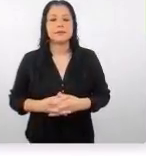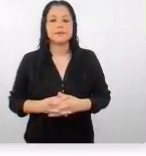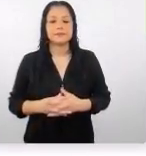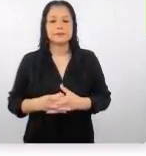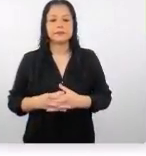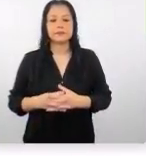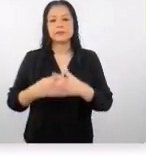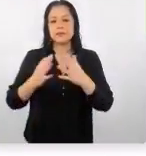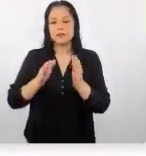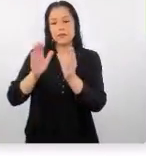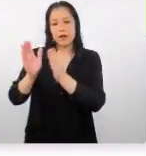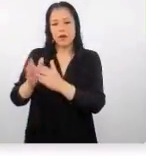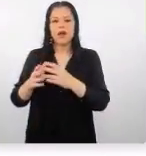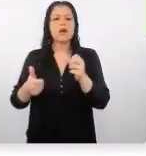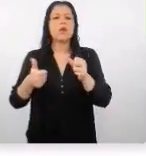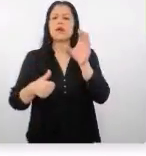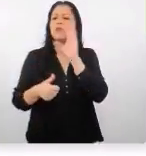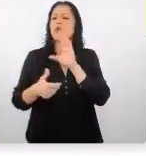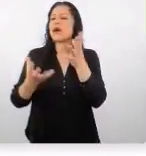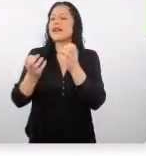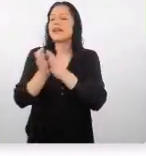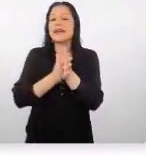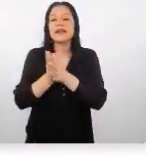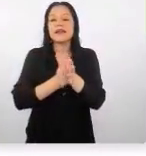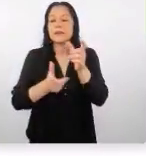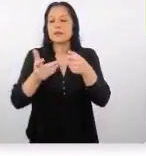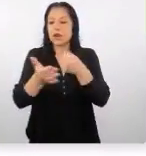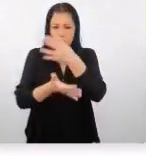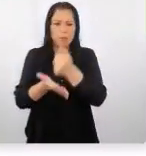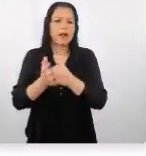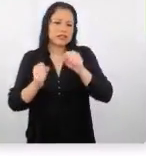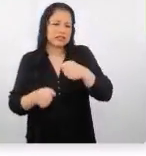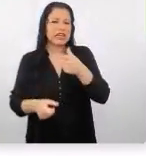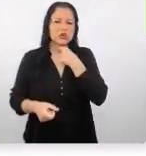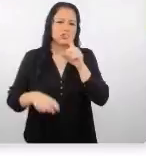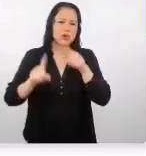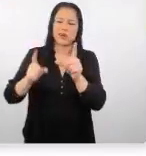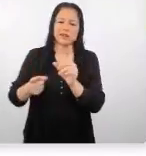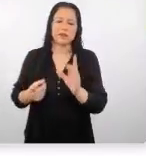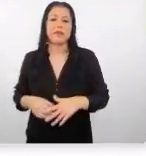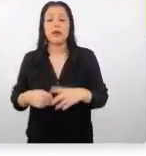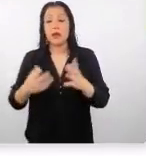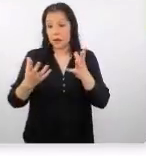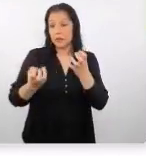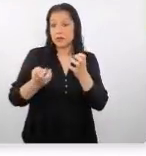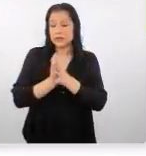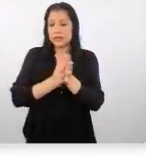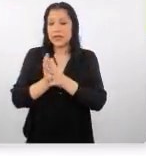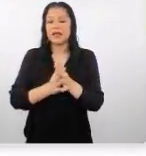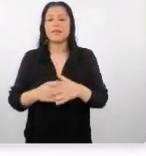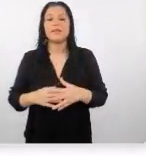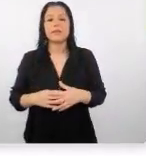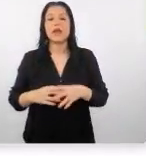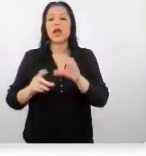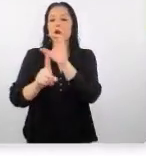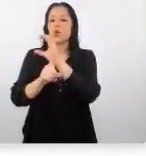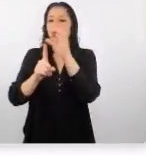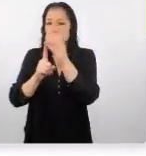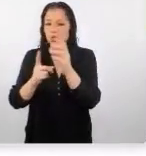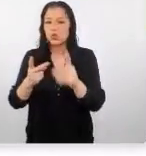en cuanto a que buscan los compradores y que no ellos están buscando en el tema de segmentos cultura